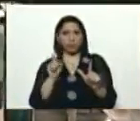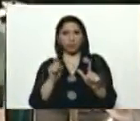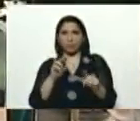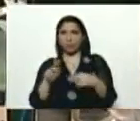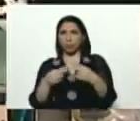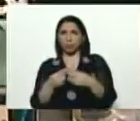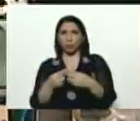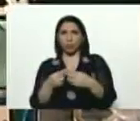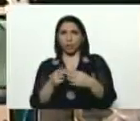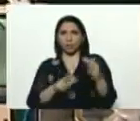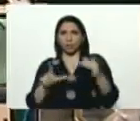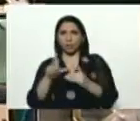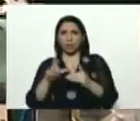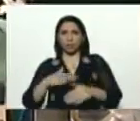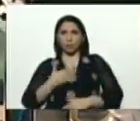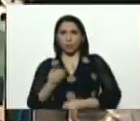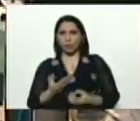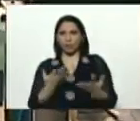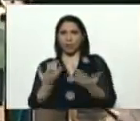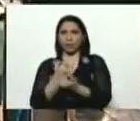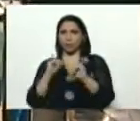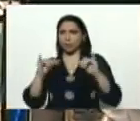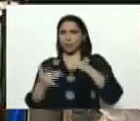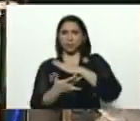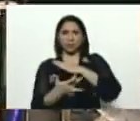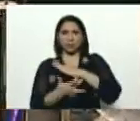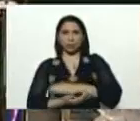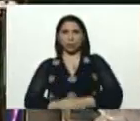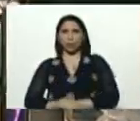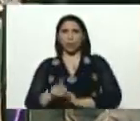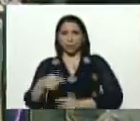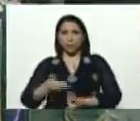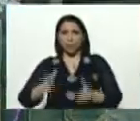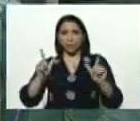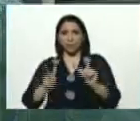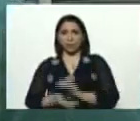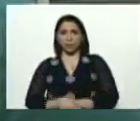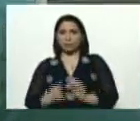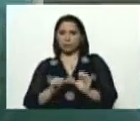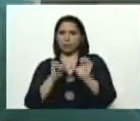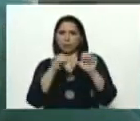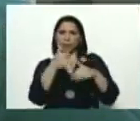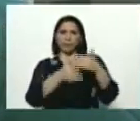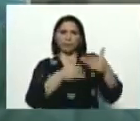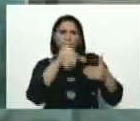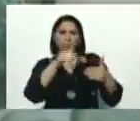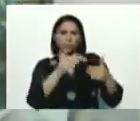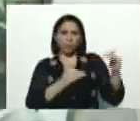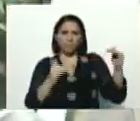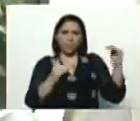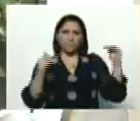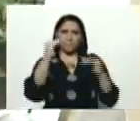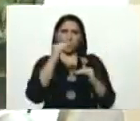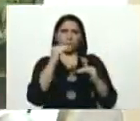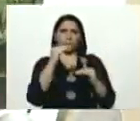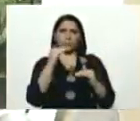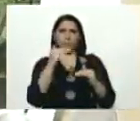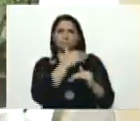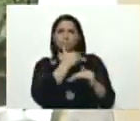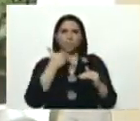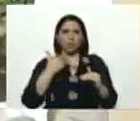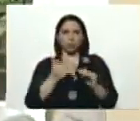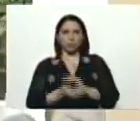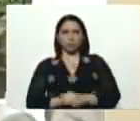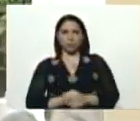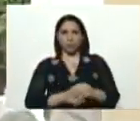licencia para que se pueda dar, eso nos da independencia tecnológica y nos permite seguir avanzando y escalando en la mejora